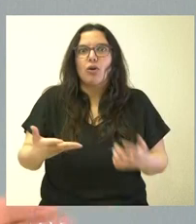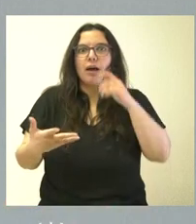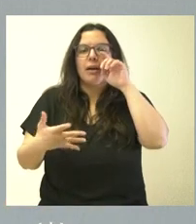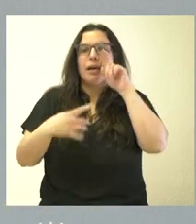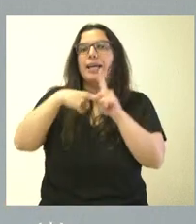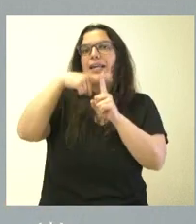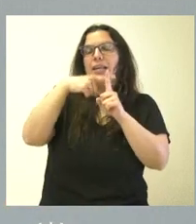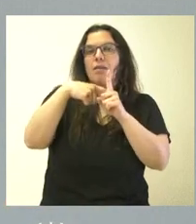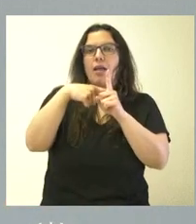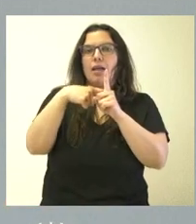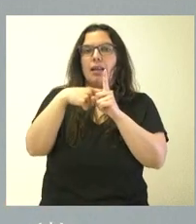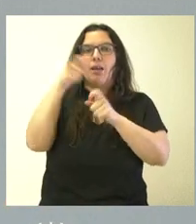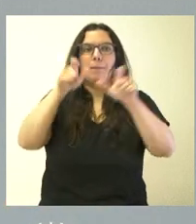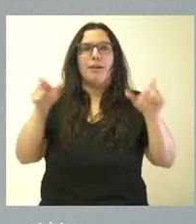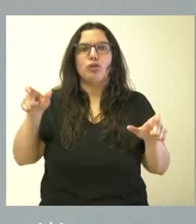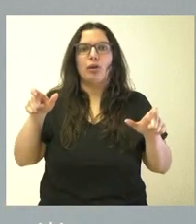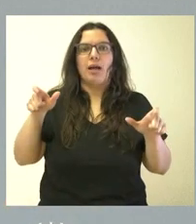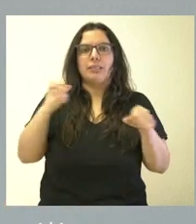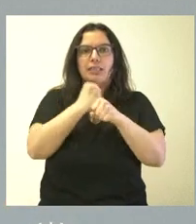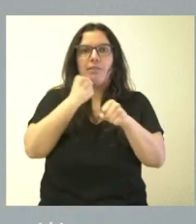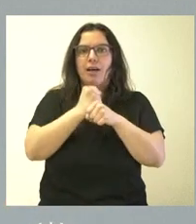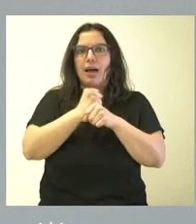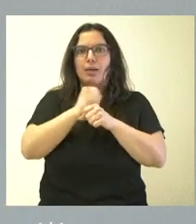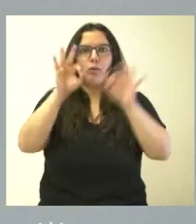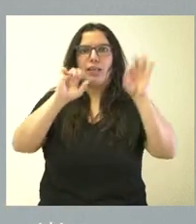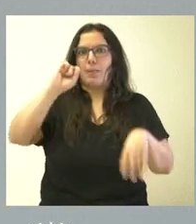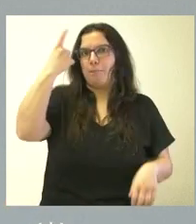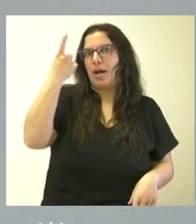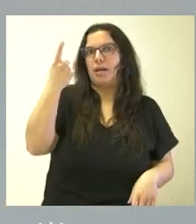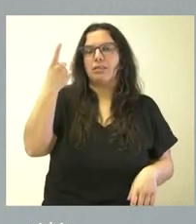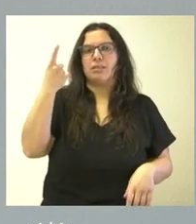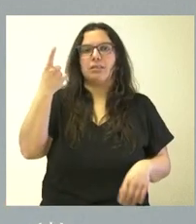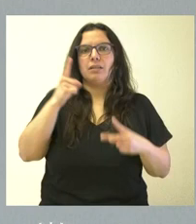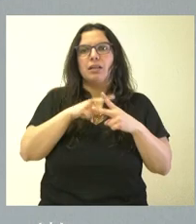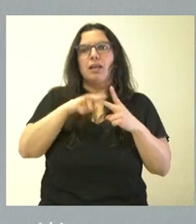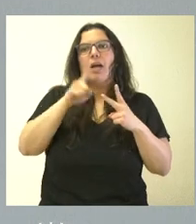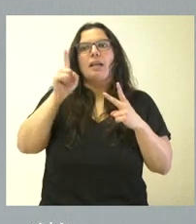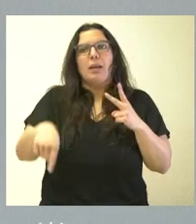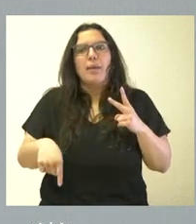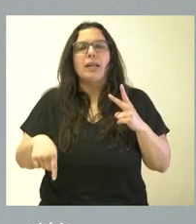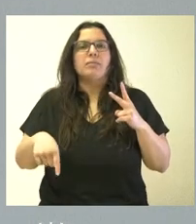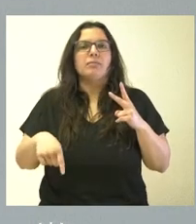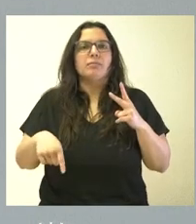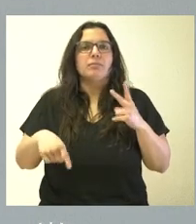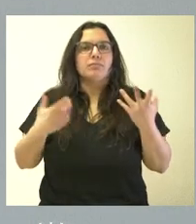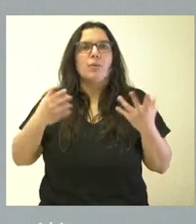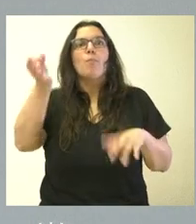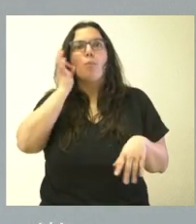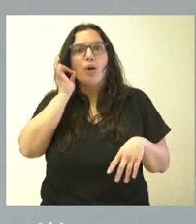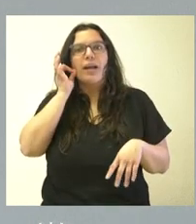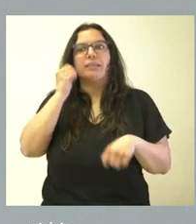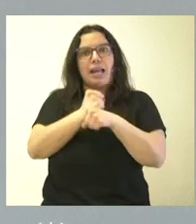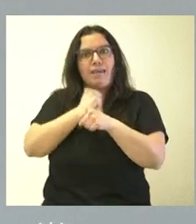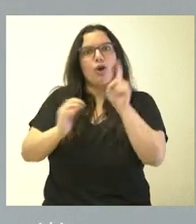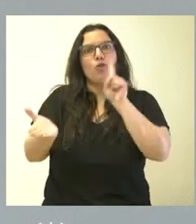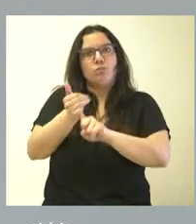más alto de personas ocupadas en nuestra comunidad autónoma en términos de número, pero también lo tenemos en términos de mujeres ocupadas,